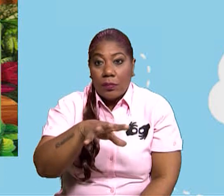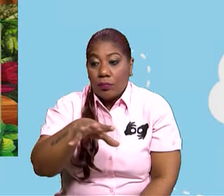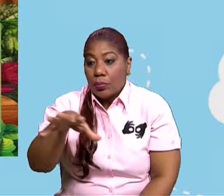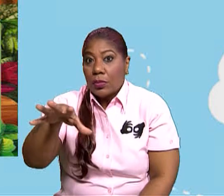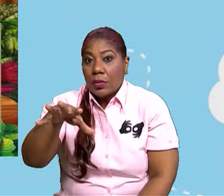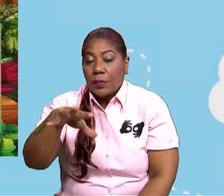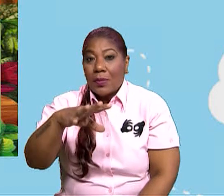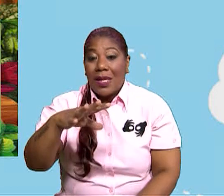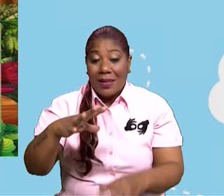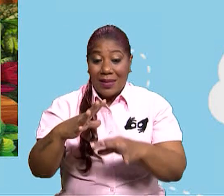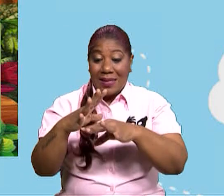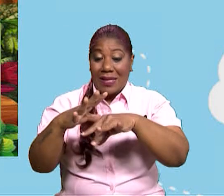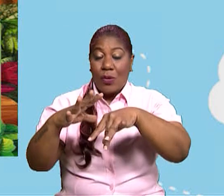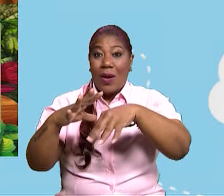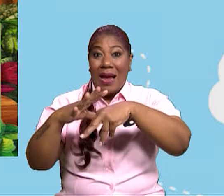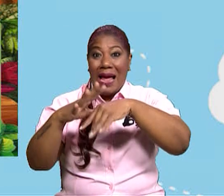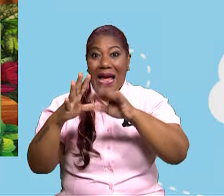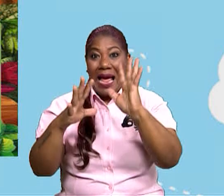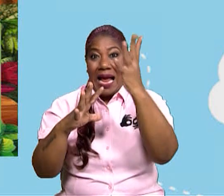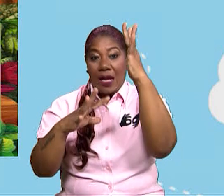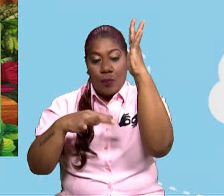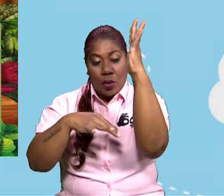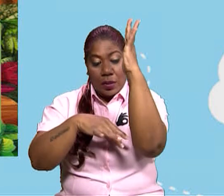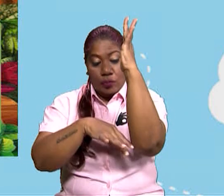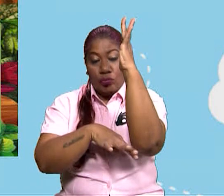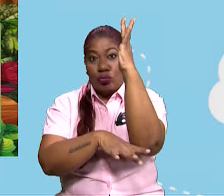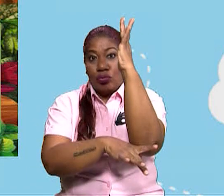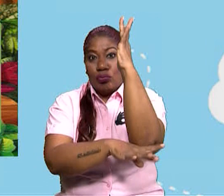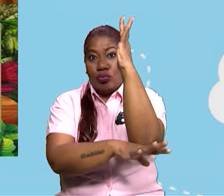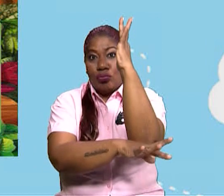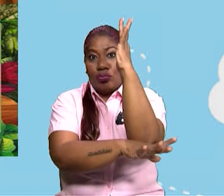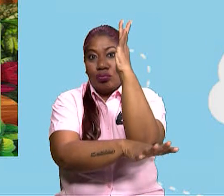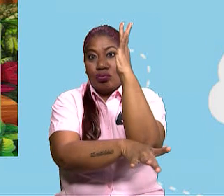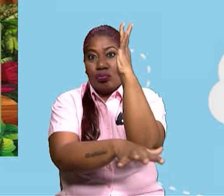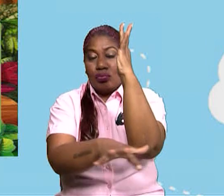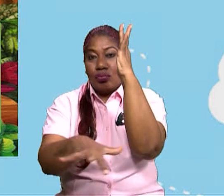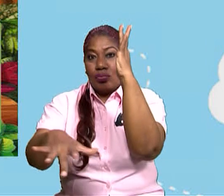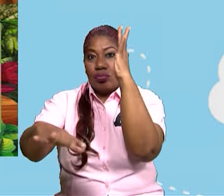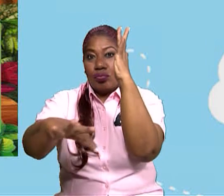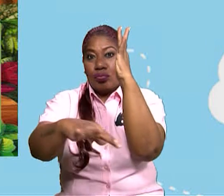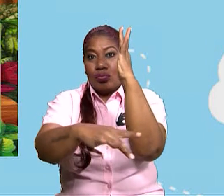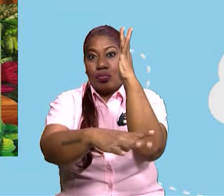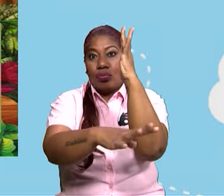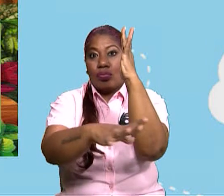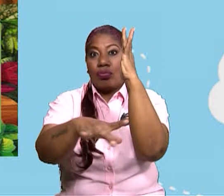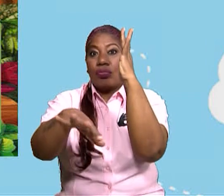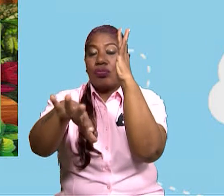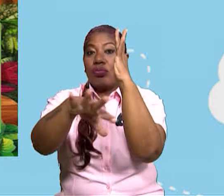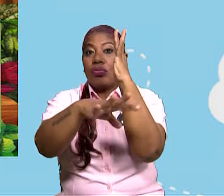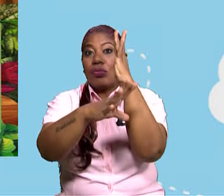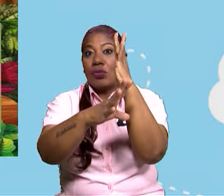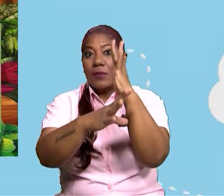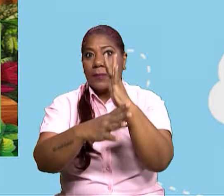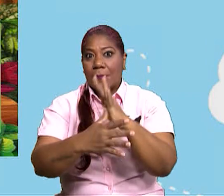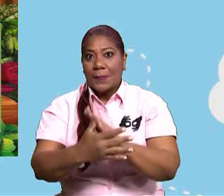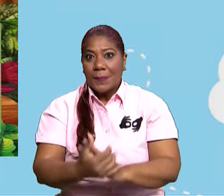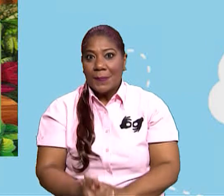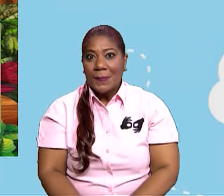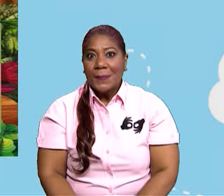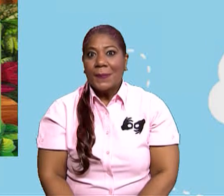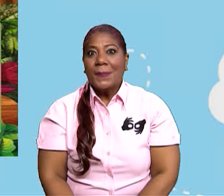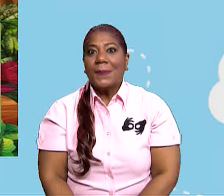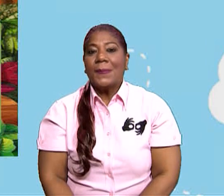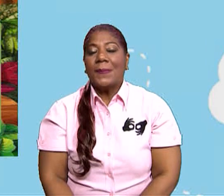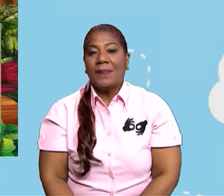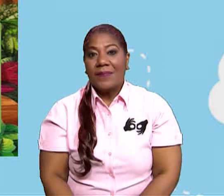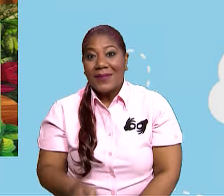nutrientes y semillas por todo el suelo de la selva. Los ríos también sirven como el hábitat de peces y